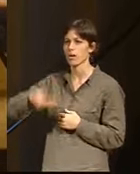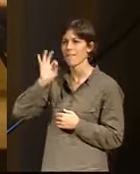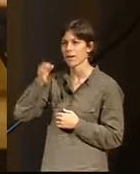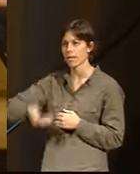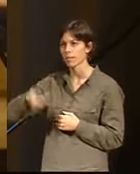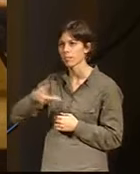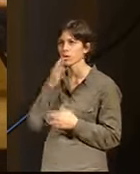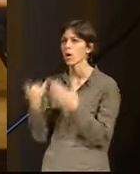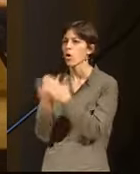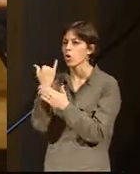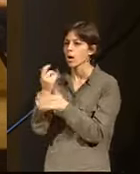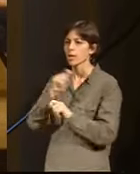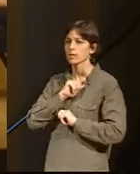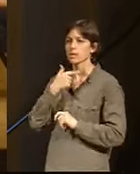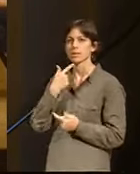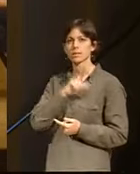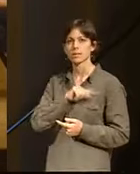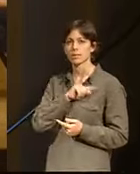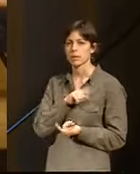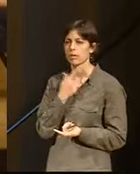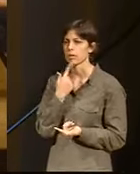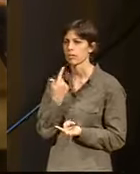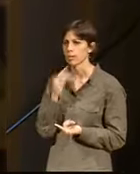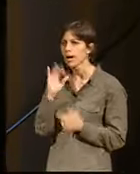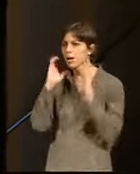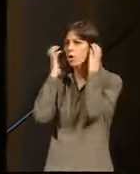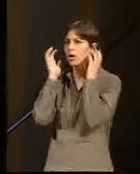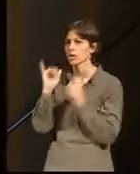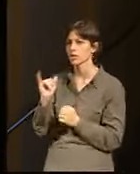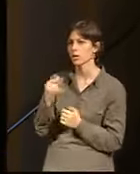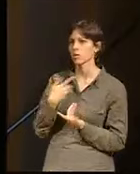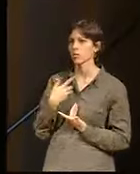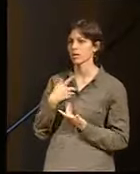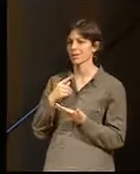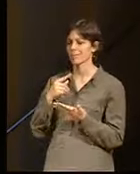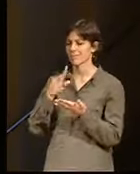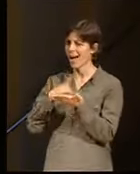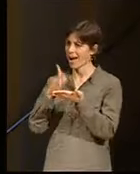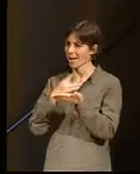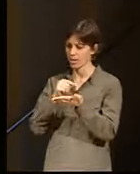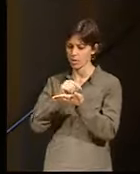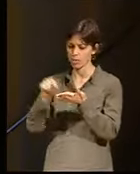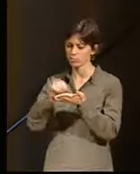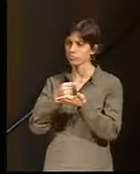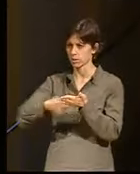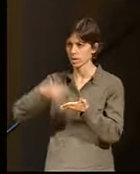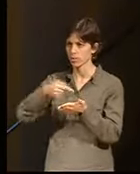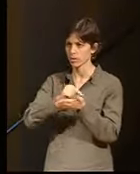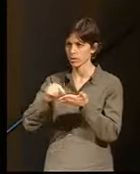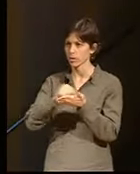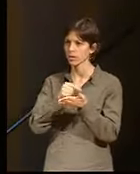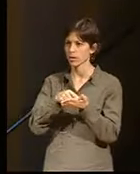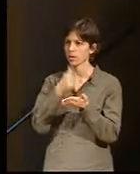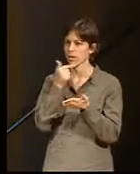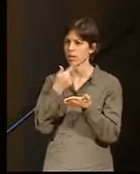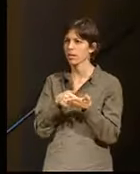uno se tacha la agenda, cuando nos dice, tenemos este congreso, pues uno se tacha la agenda, no solamente viene aquí a dar estas palabras, sino que